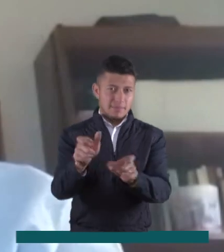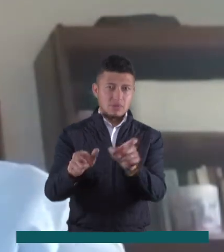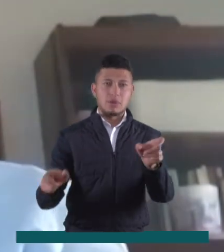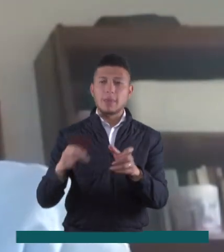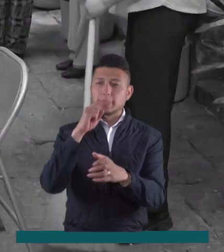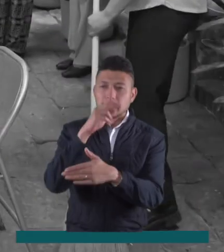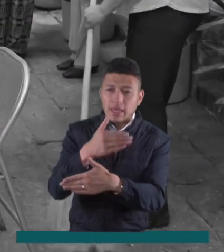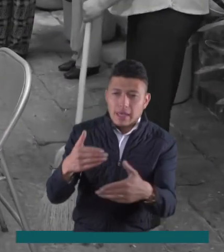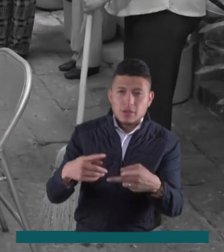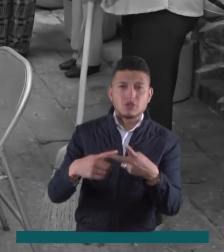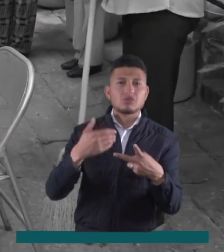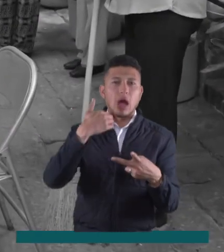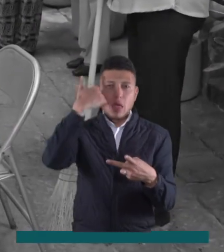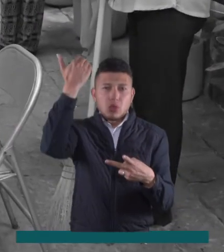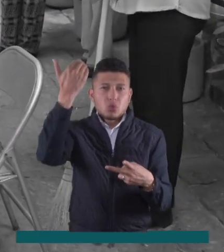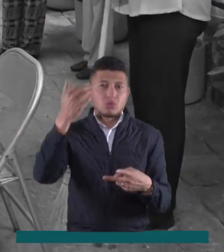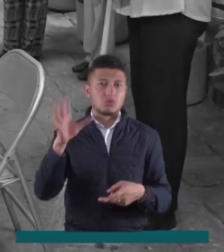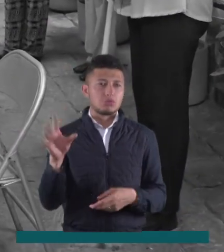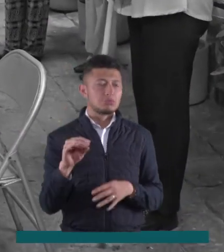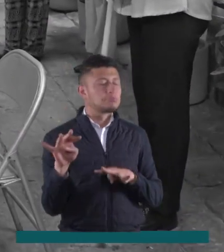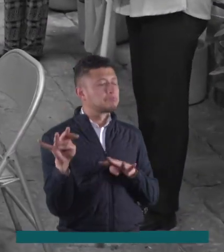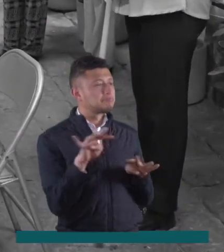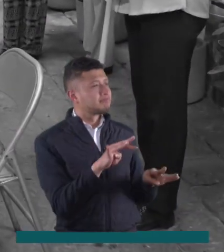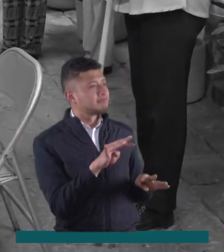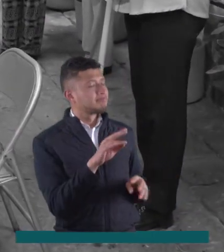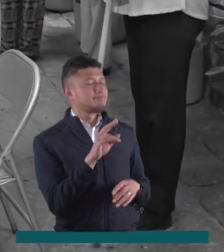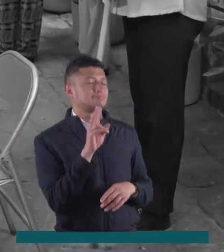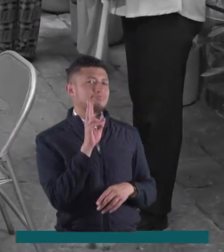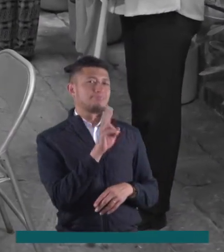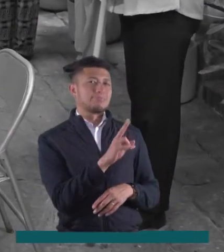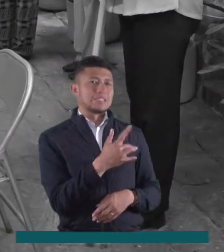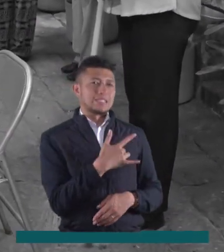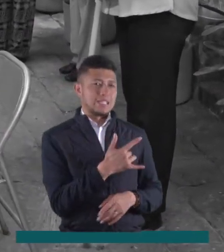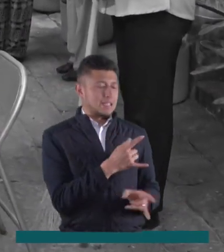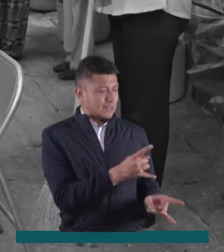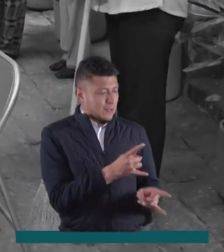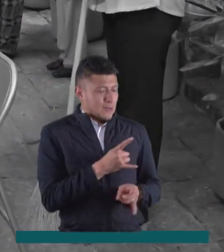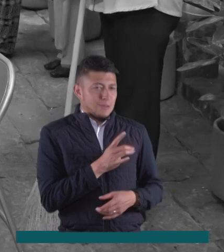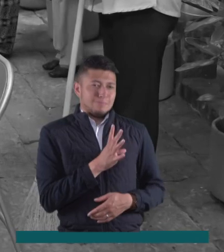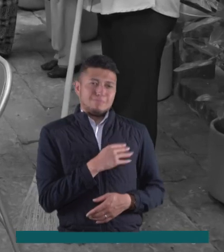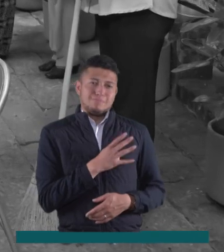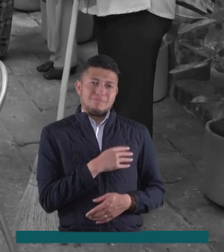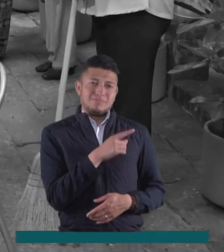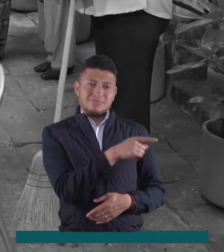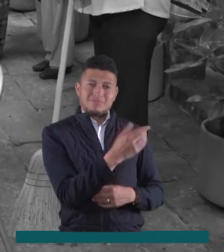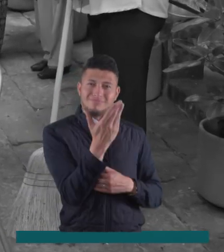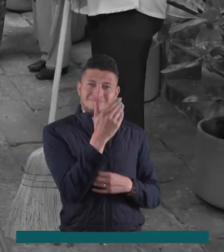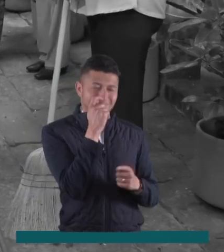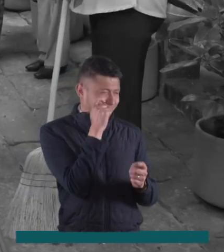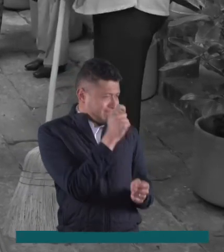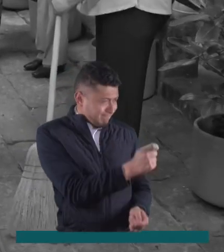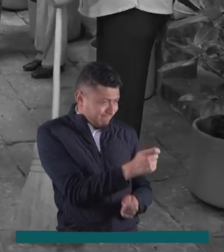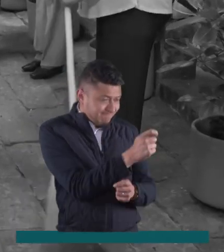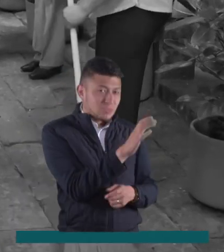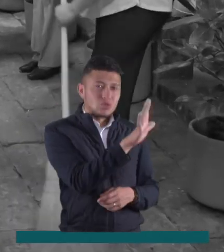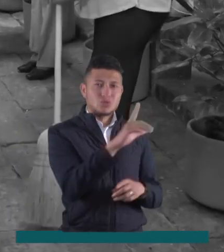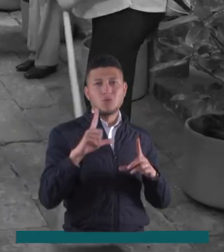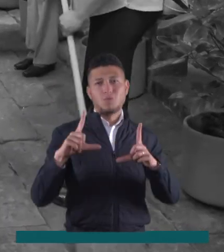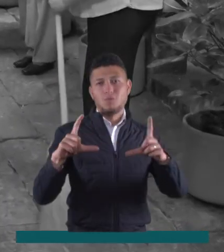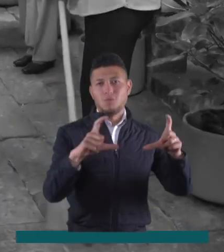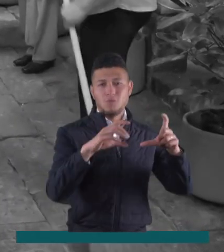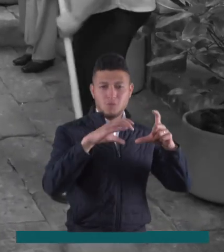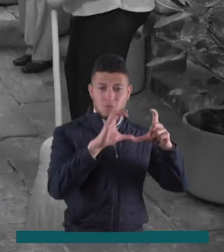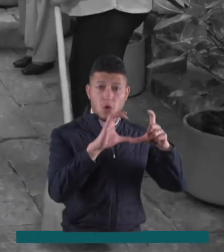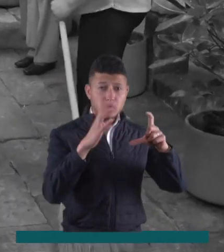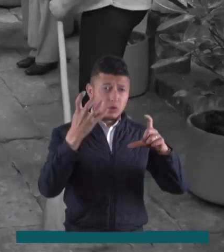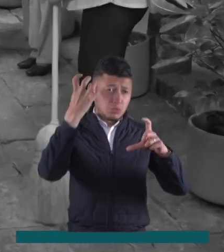sea niño o adulto, se va a sentir muy regocijado viendo este homenaje a